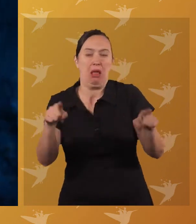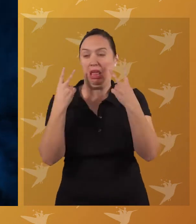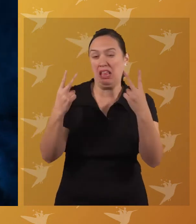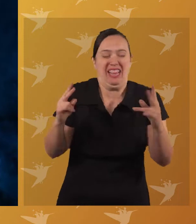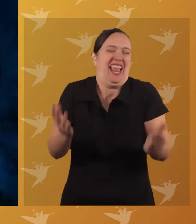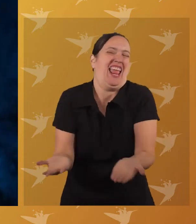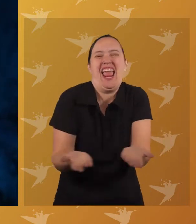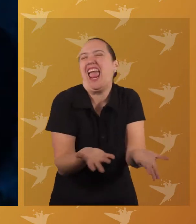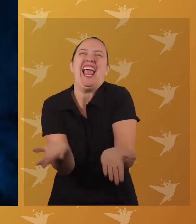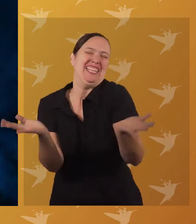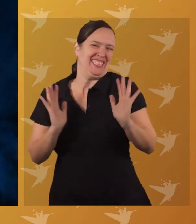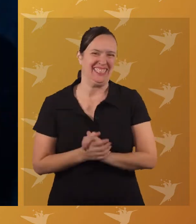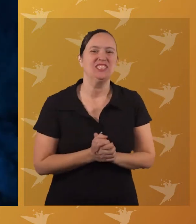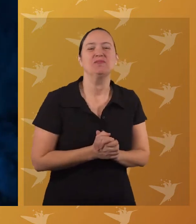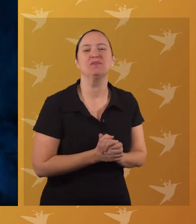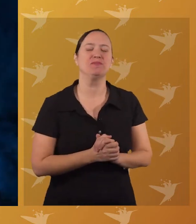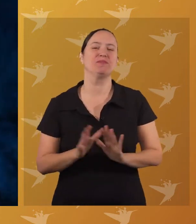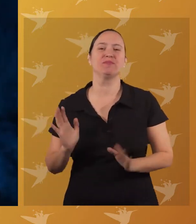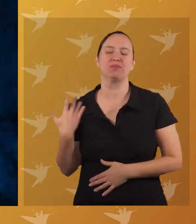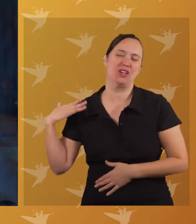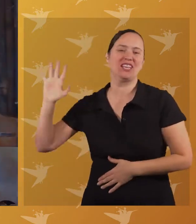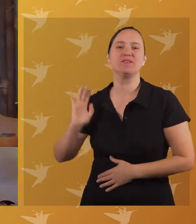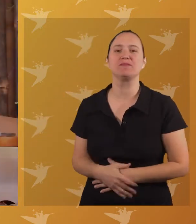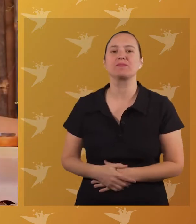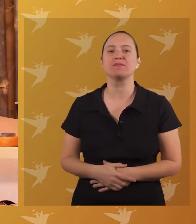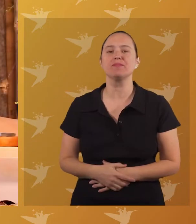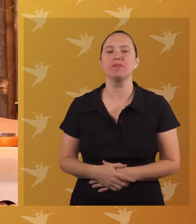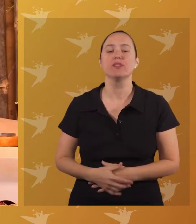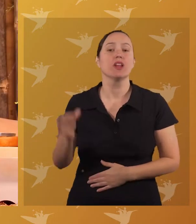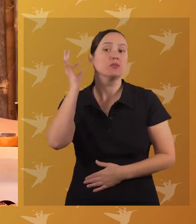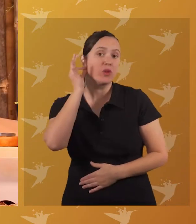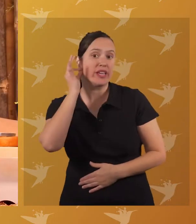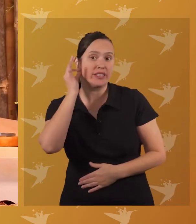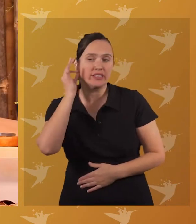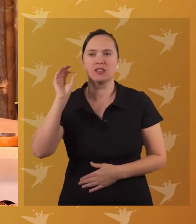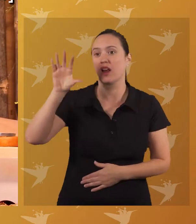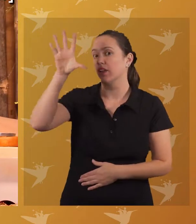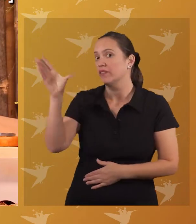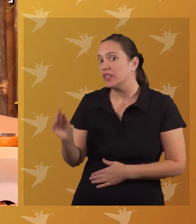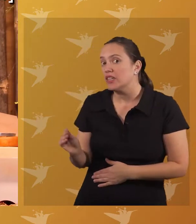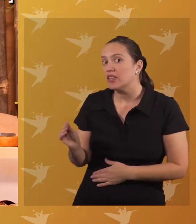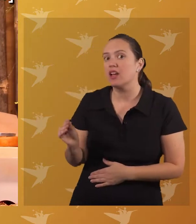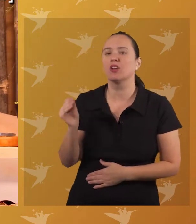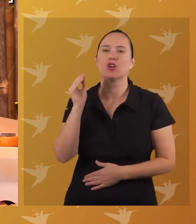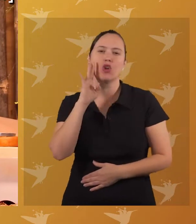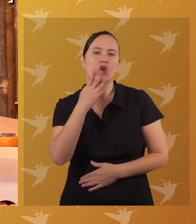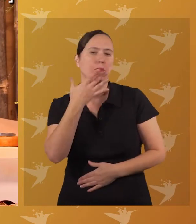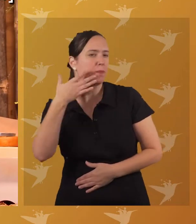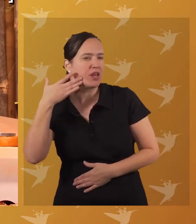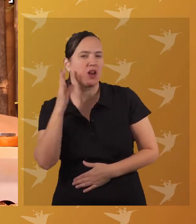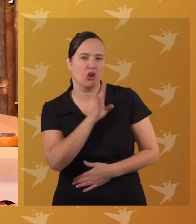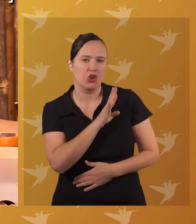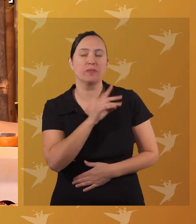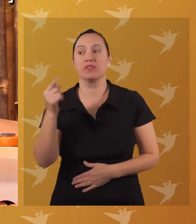A caballo regalado no se le mide el colmillo Vamos De vuelta al presente Las mujeres negras Hemos estado en Chile